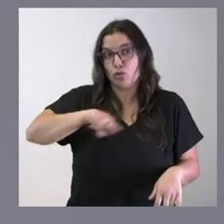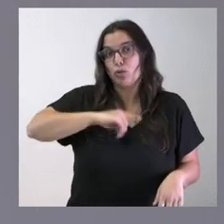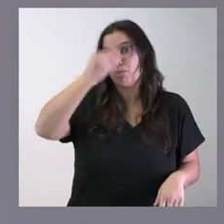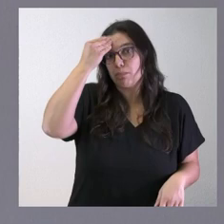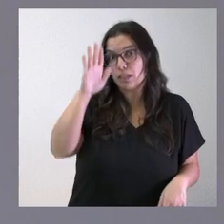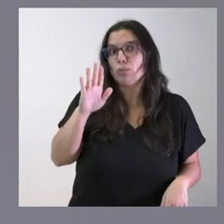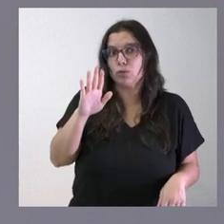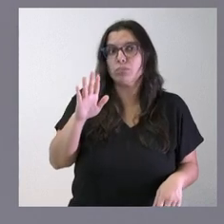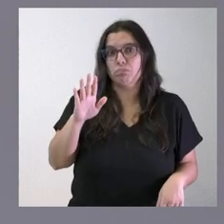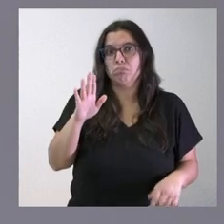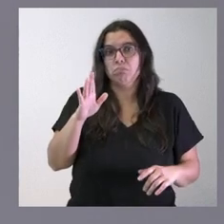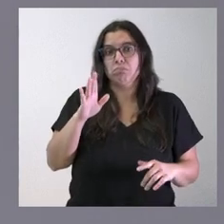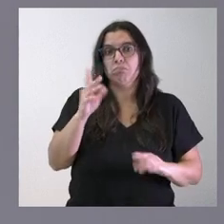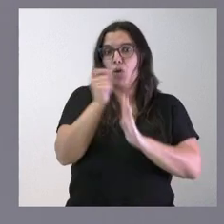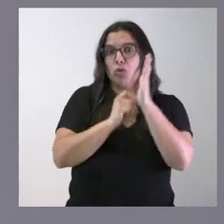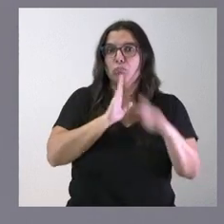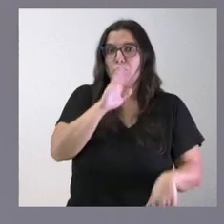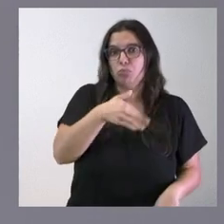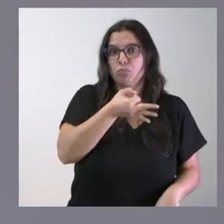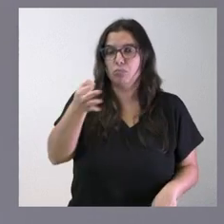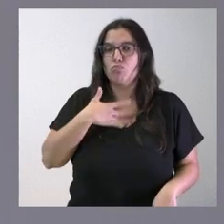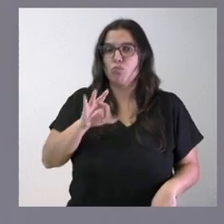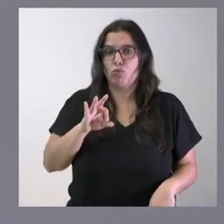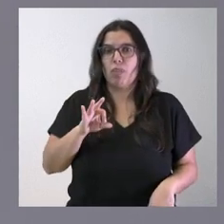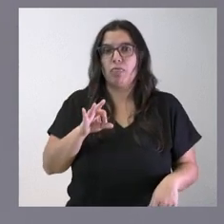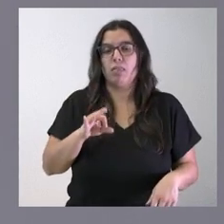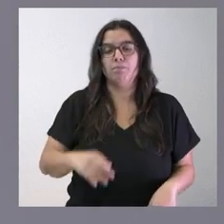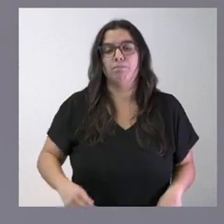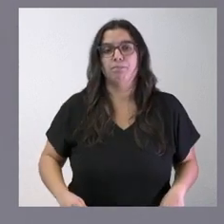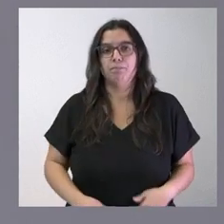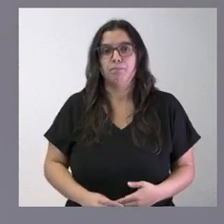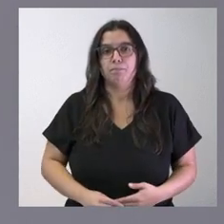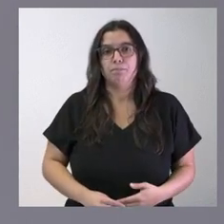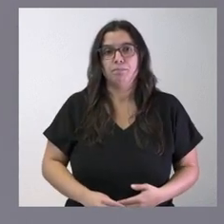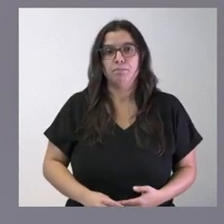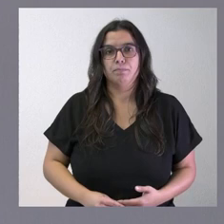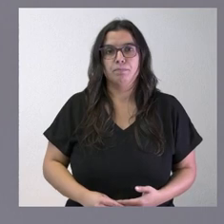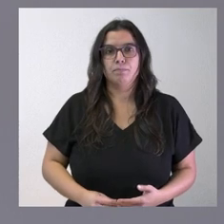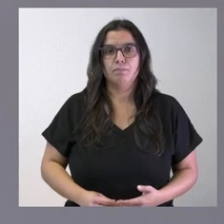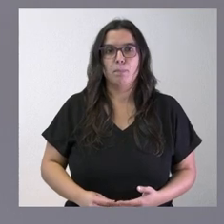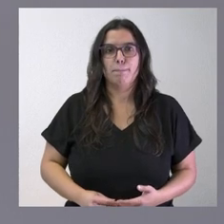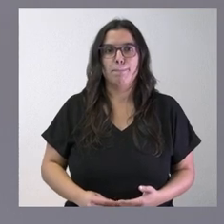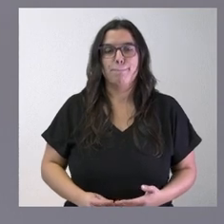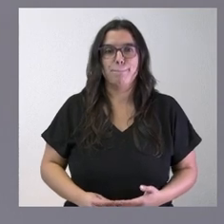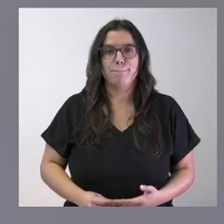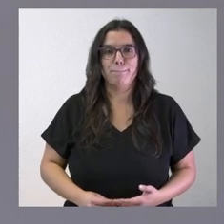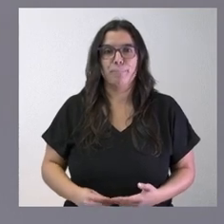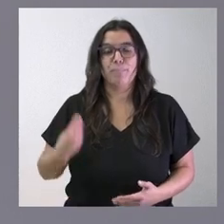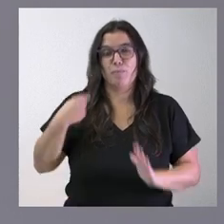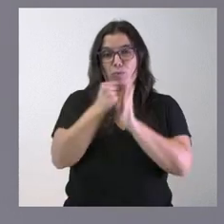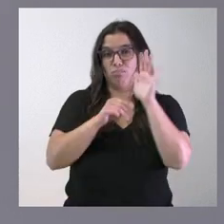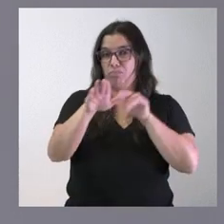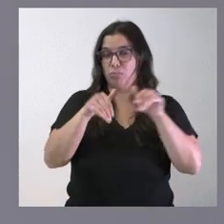tienen condiciones muy adecuadas para acoger estas instalaciones en los términos que también la convocatoria ha descrito.